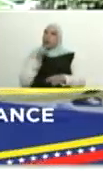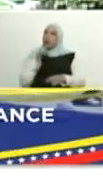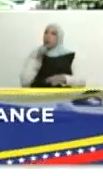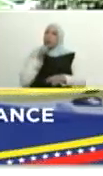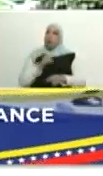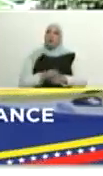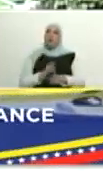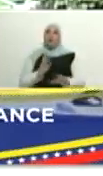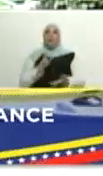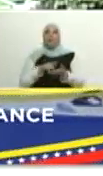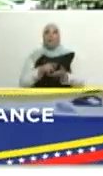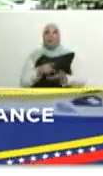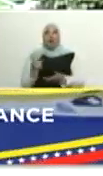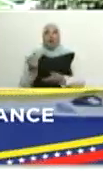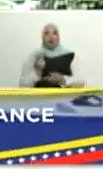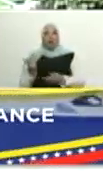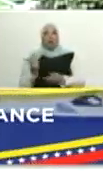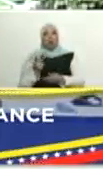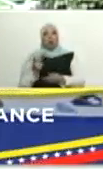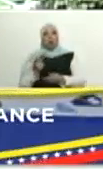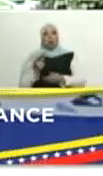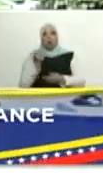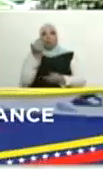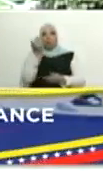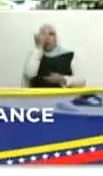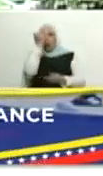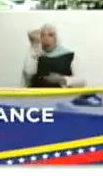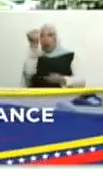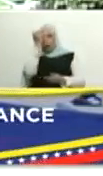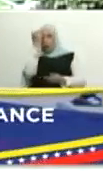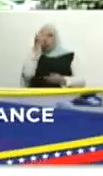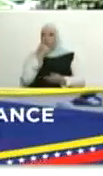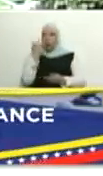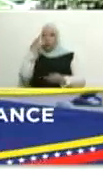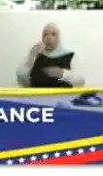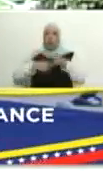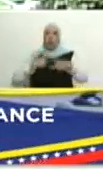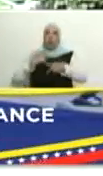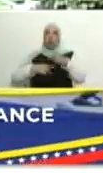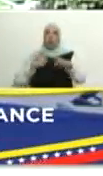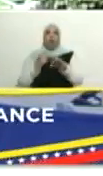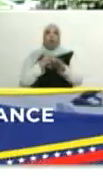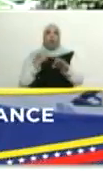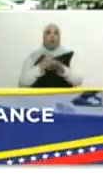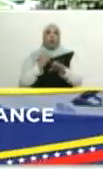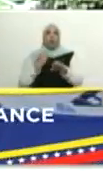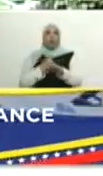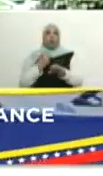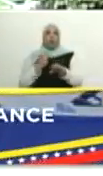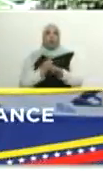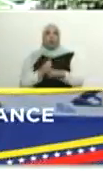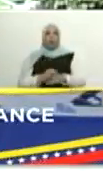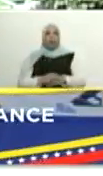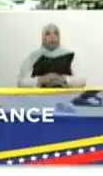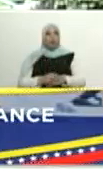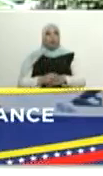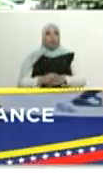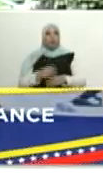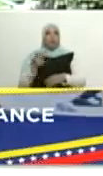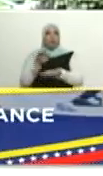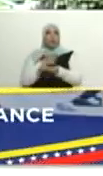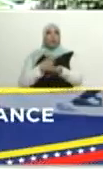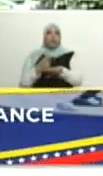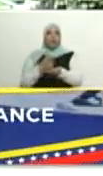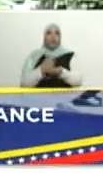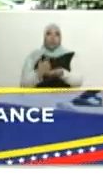articulación de tú a tú así, face to face, con todos los que producen, con todos los que trabajan, que saben que tienen gobierno